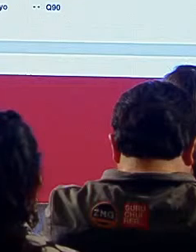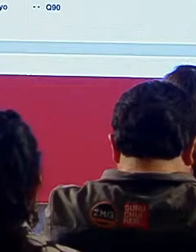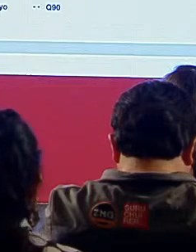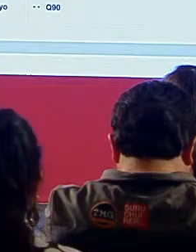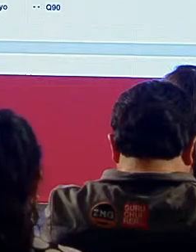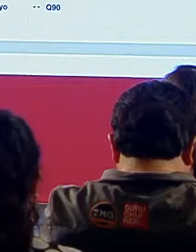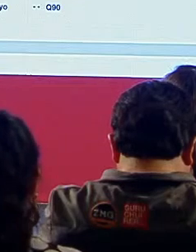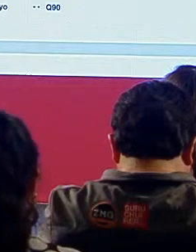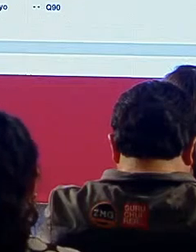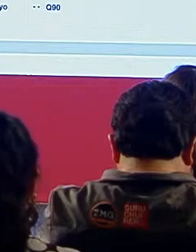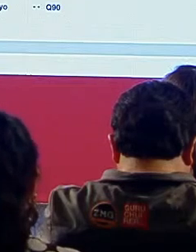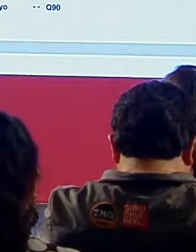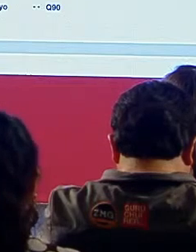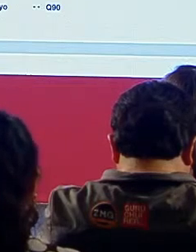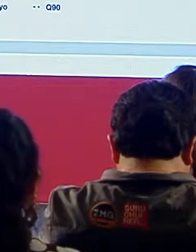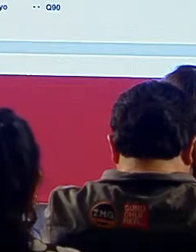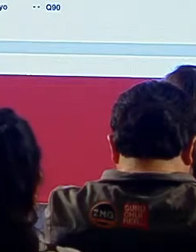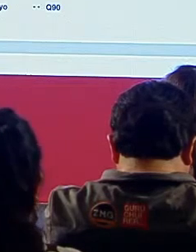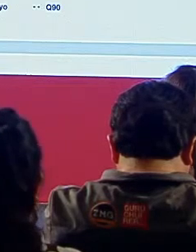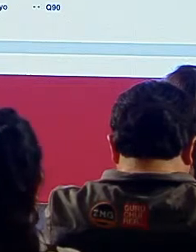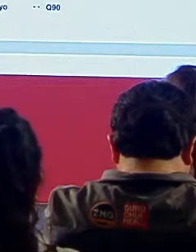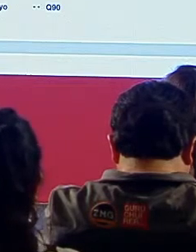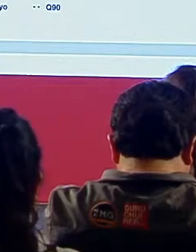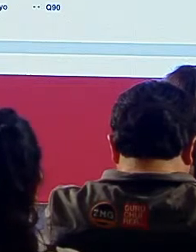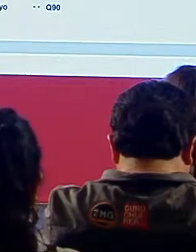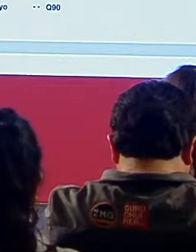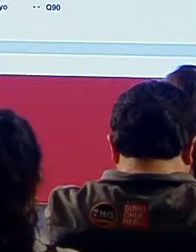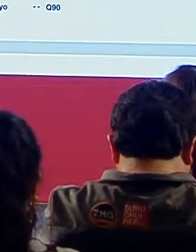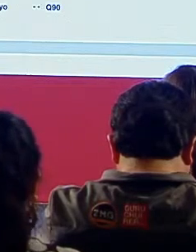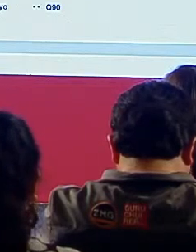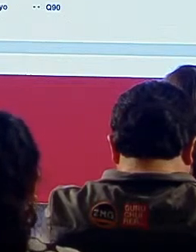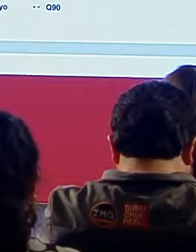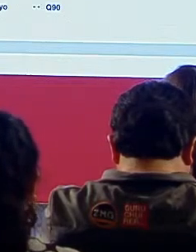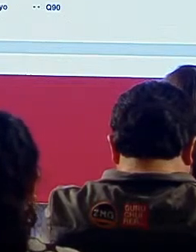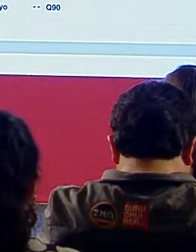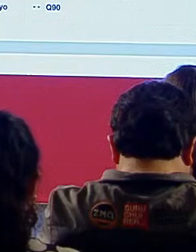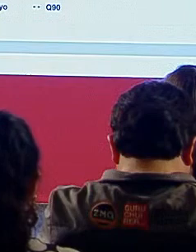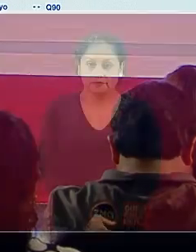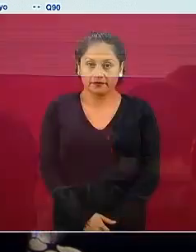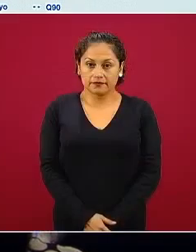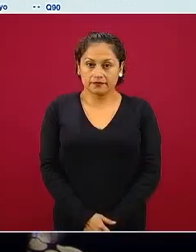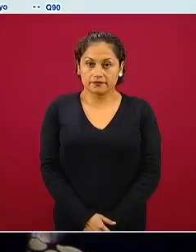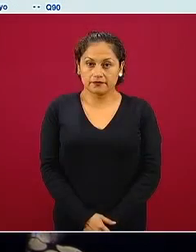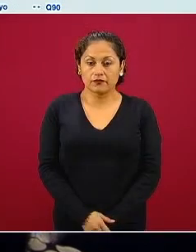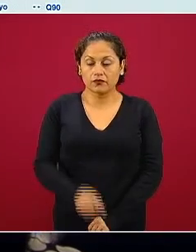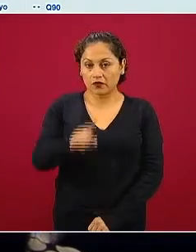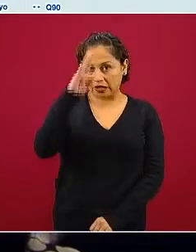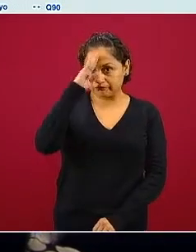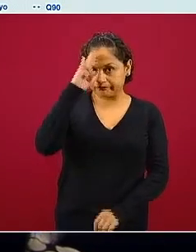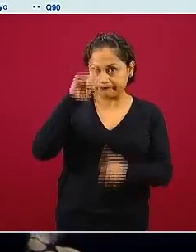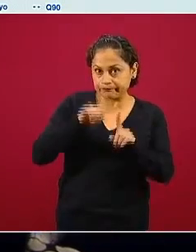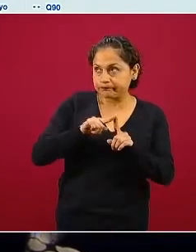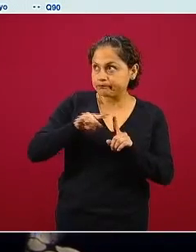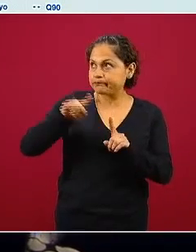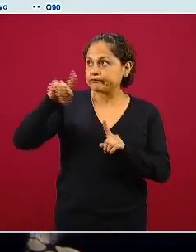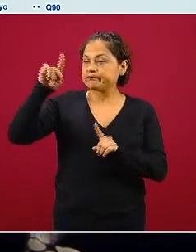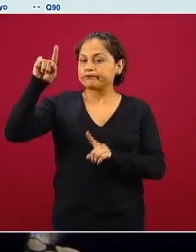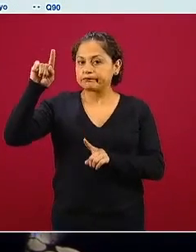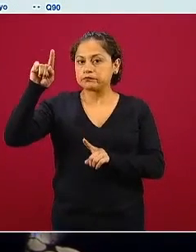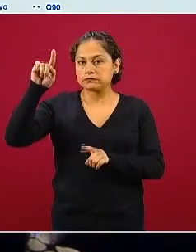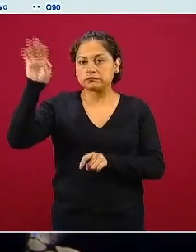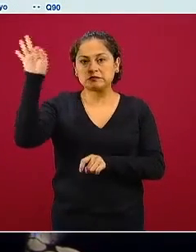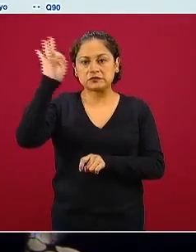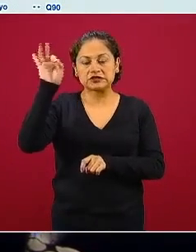agosto la tercera semana de agosto es donde se espera que si esta es la trayectoria de la curva esto llegaría a pasar